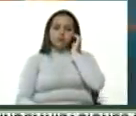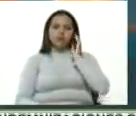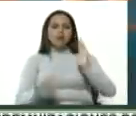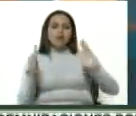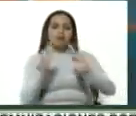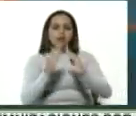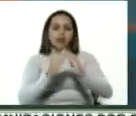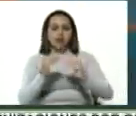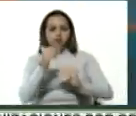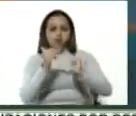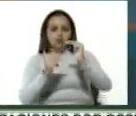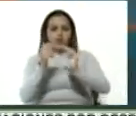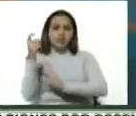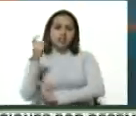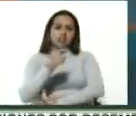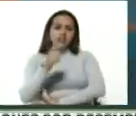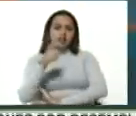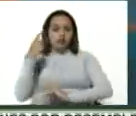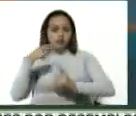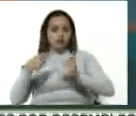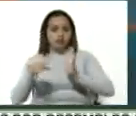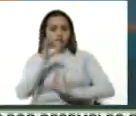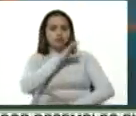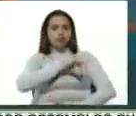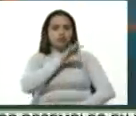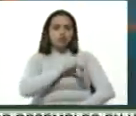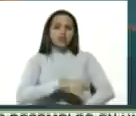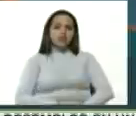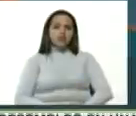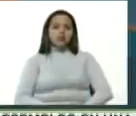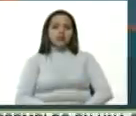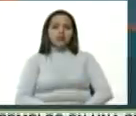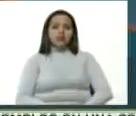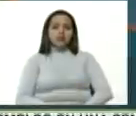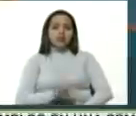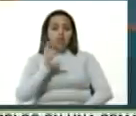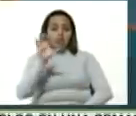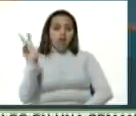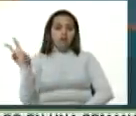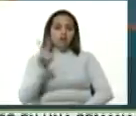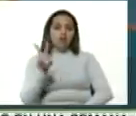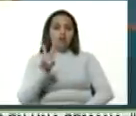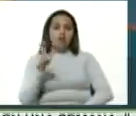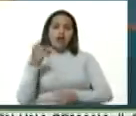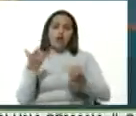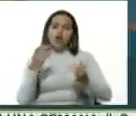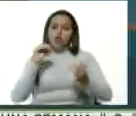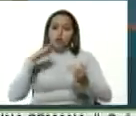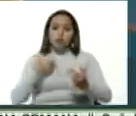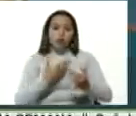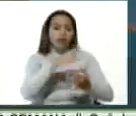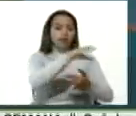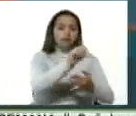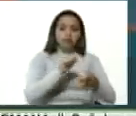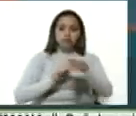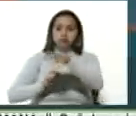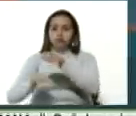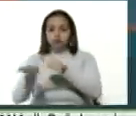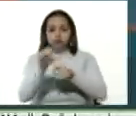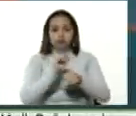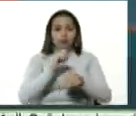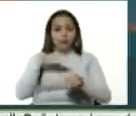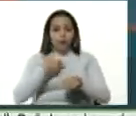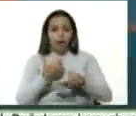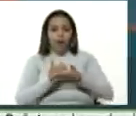su necesidad social. Bueno, y el Estado venezolano se ve impedido de tener acceso a los recursos